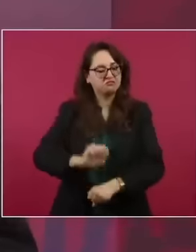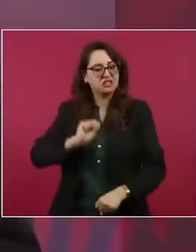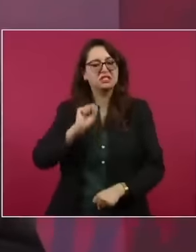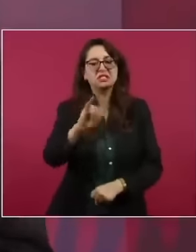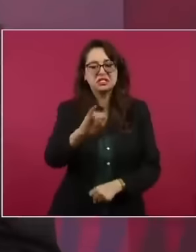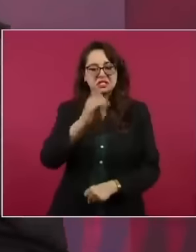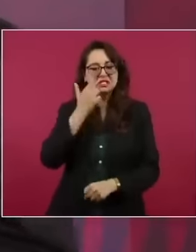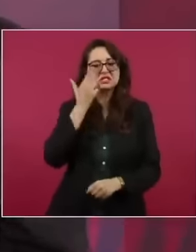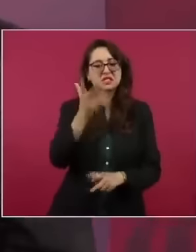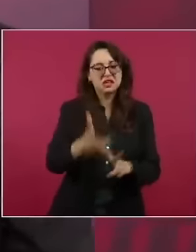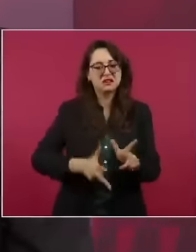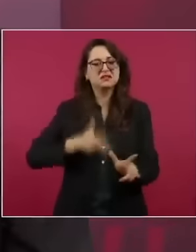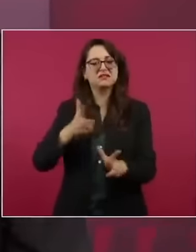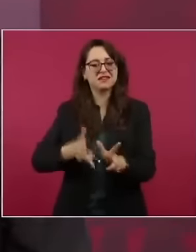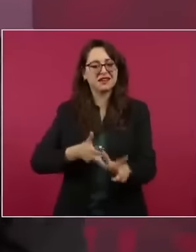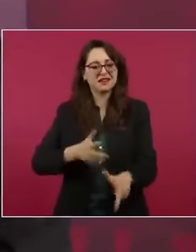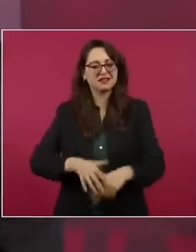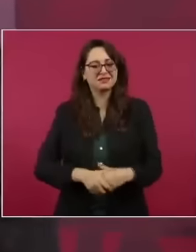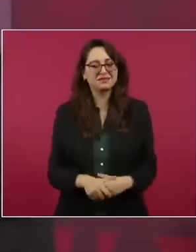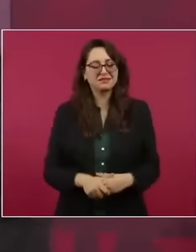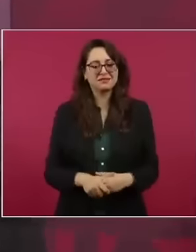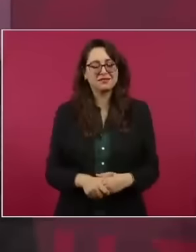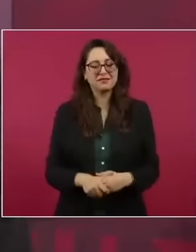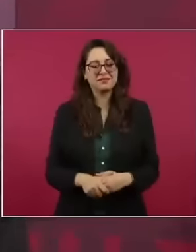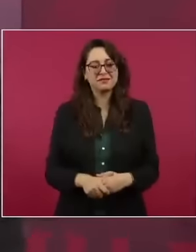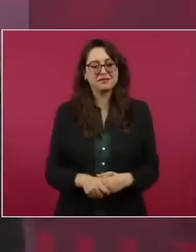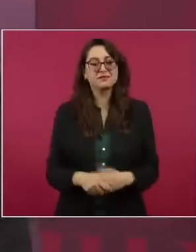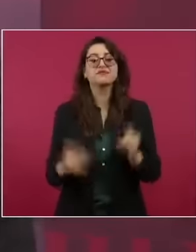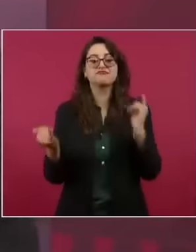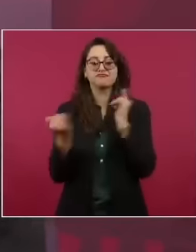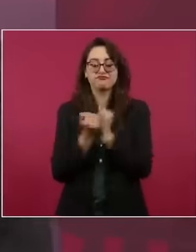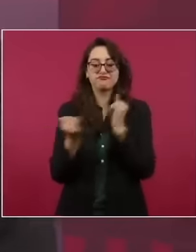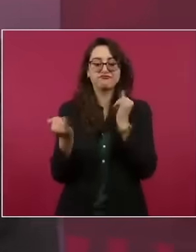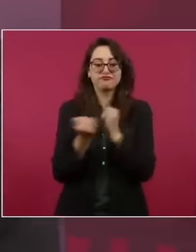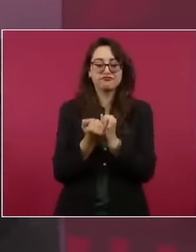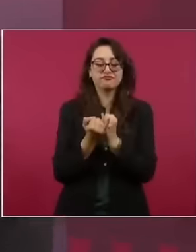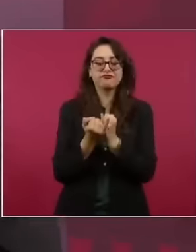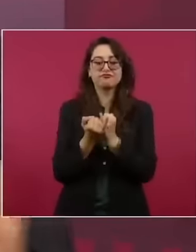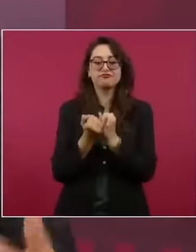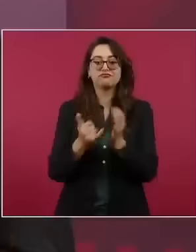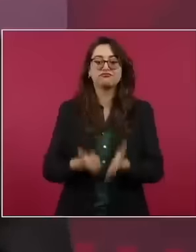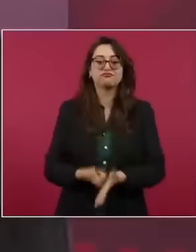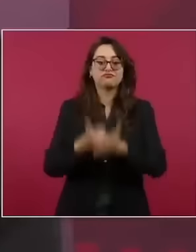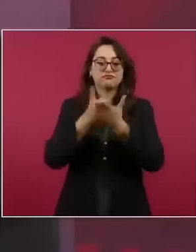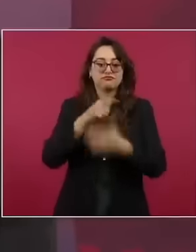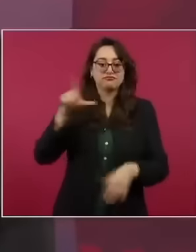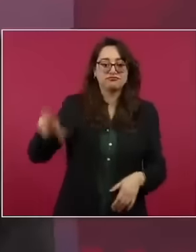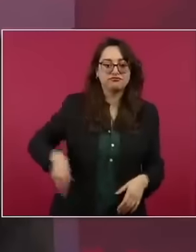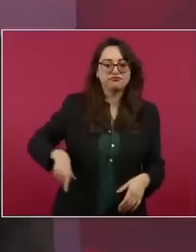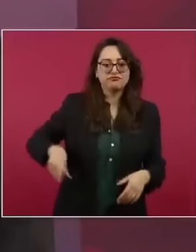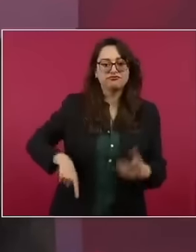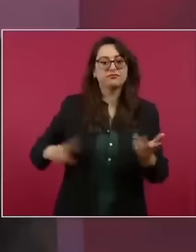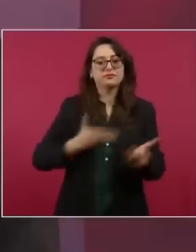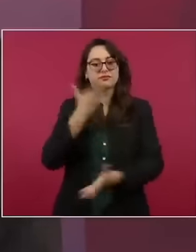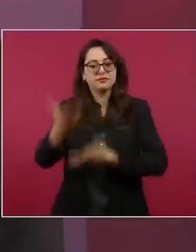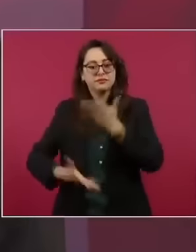Lo mismo por el trabajo comprometido de servidores públicos,